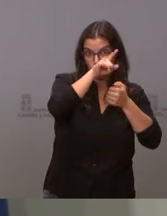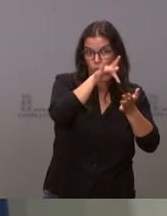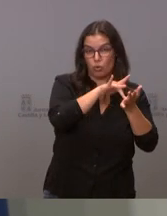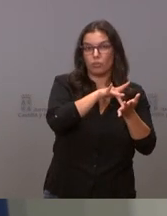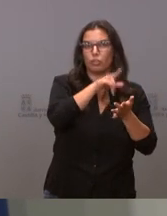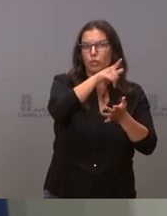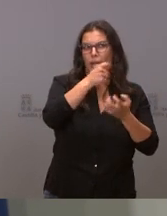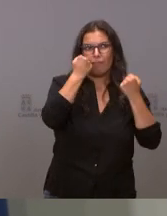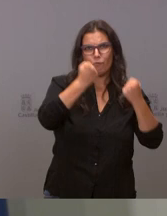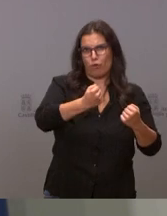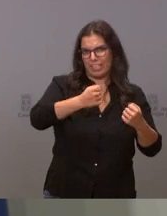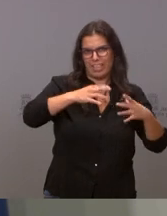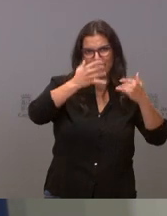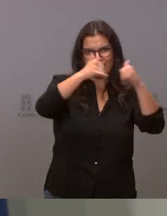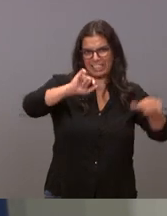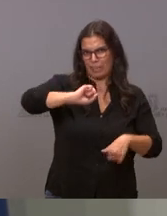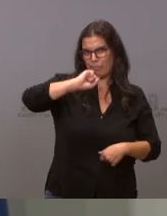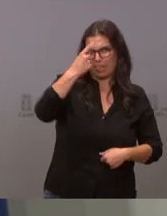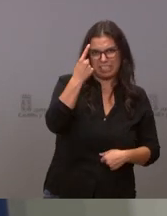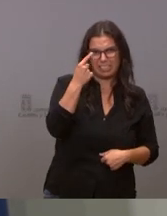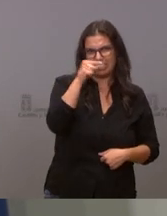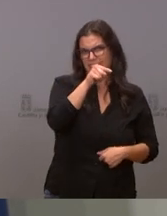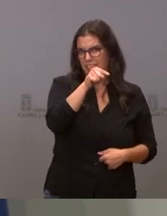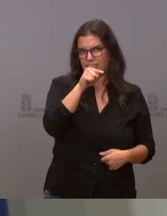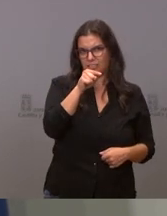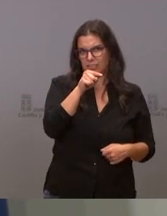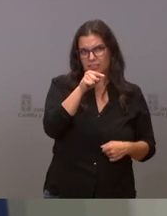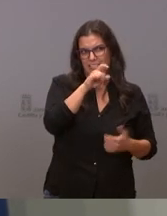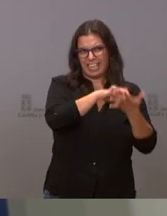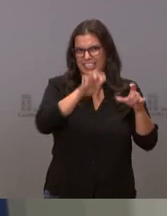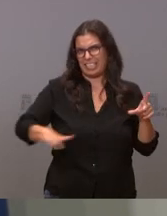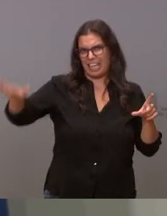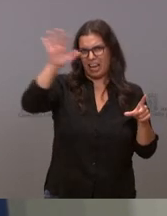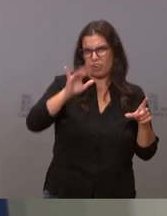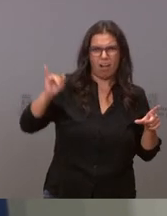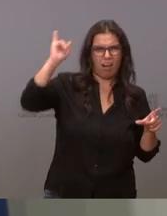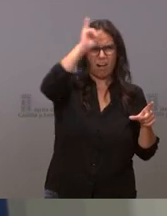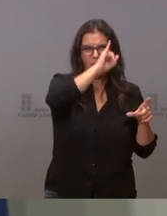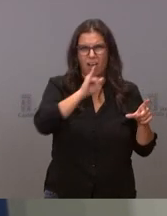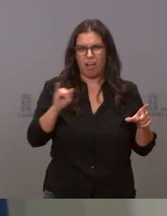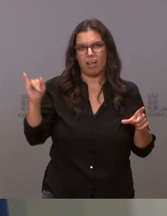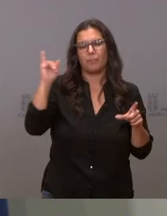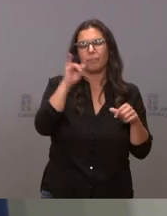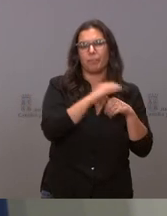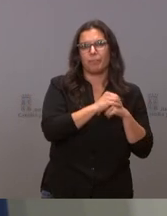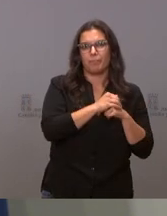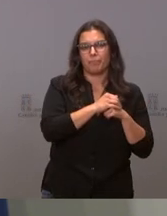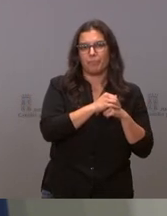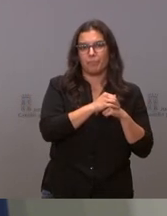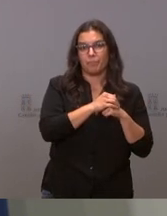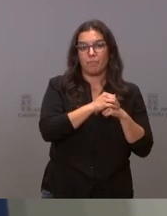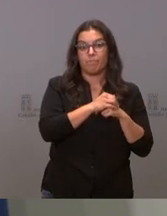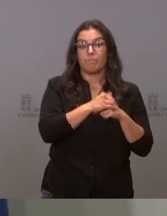intensamente festivos de la comunidad donde se acumulan mayor número de fiestas locales ha